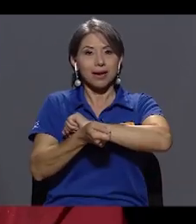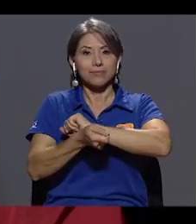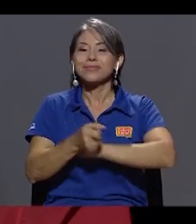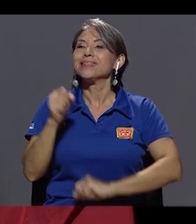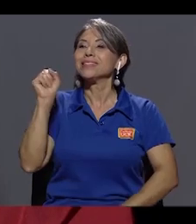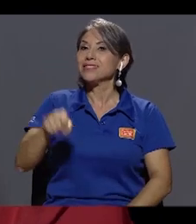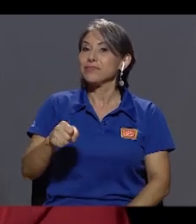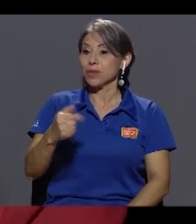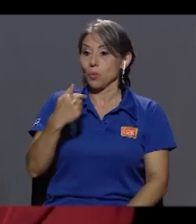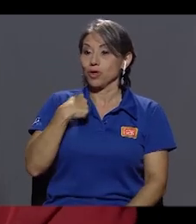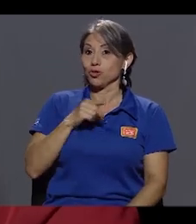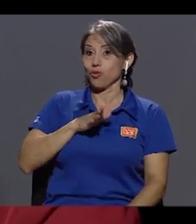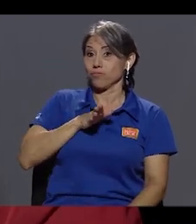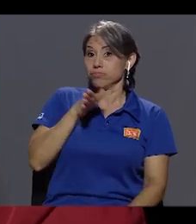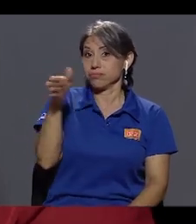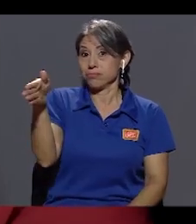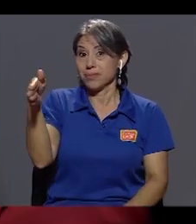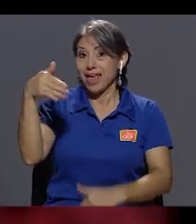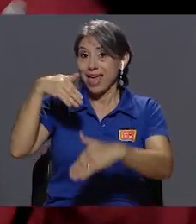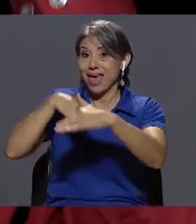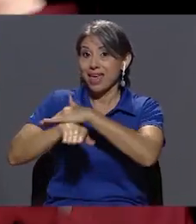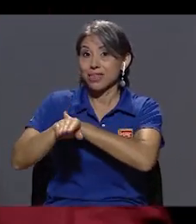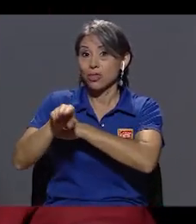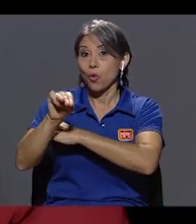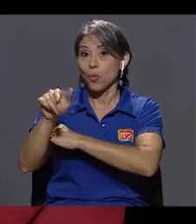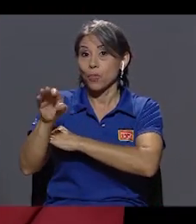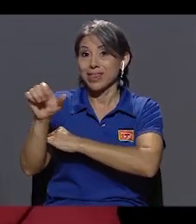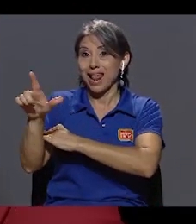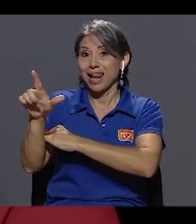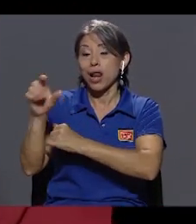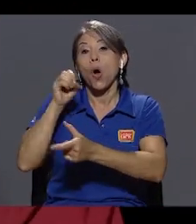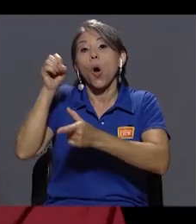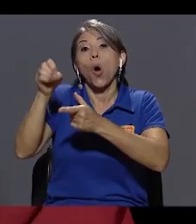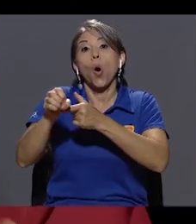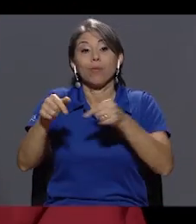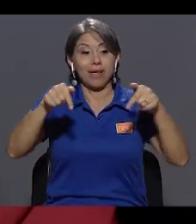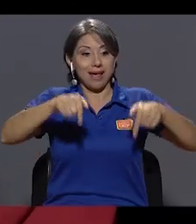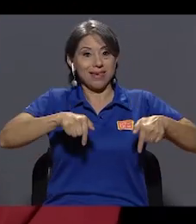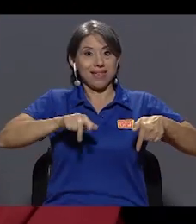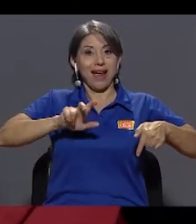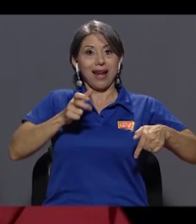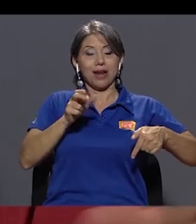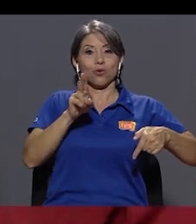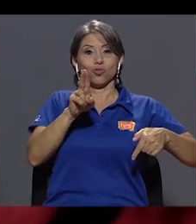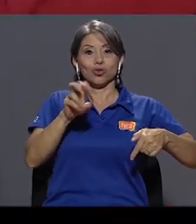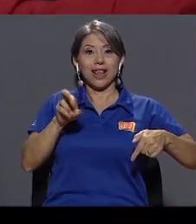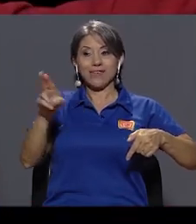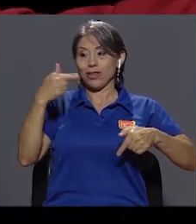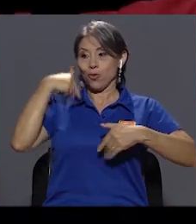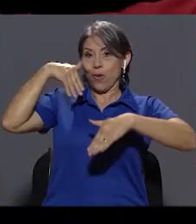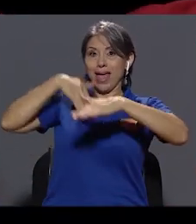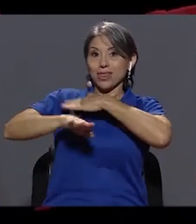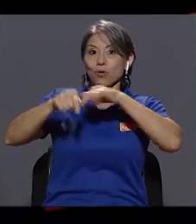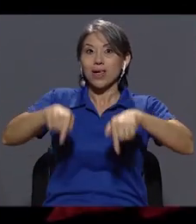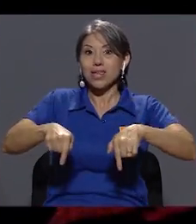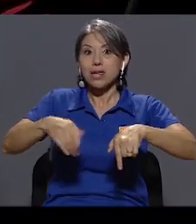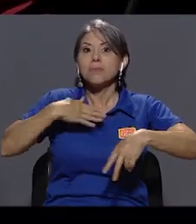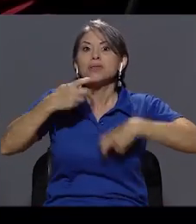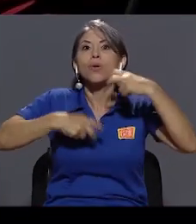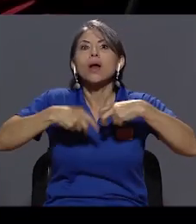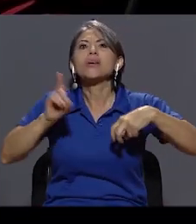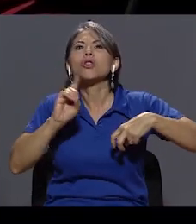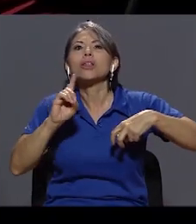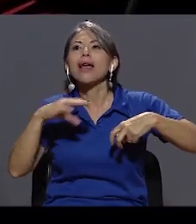entro a Monumental o entro a aquel canal de ustedes de la UCR, a esta entrevista, Marlón, y yo deje todos mis problemas ahí afuera.